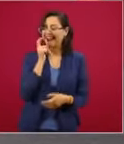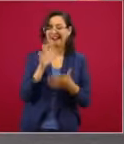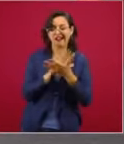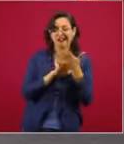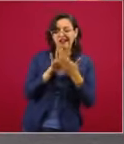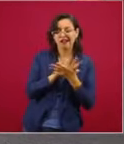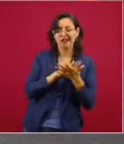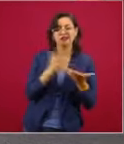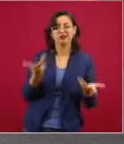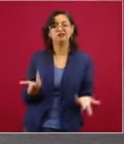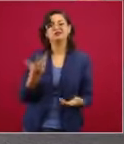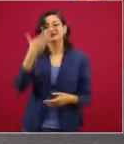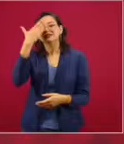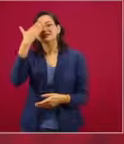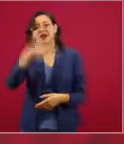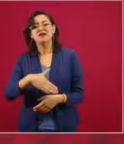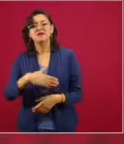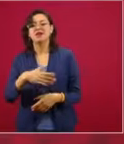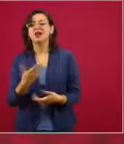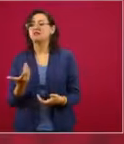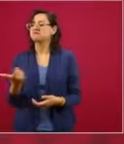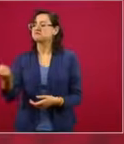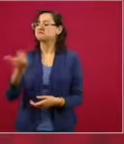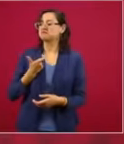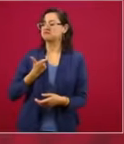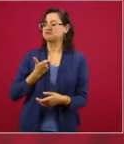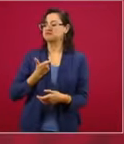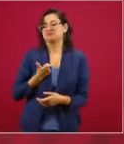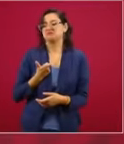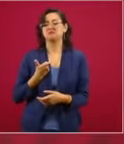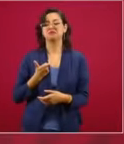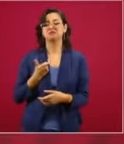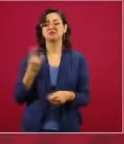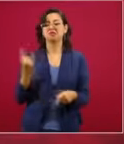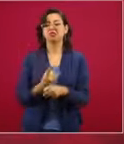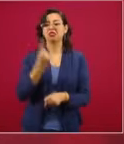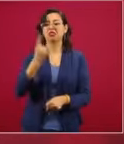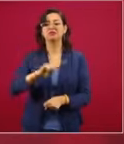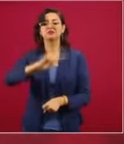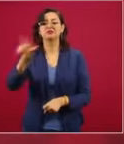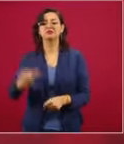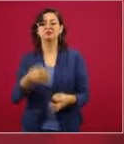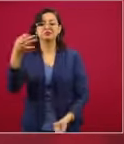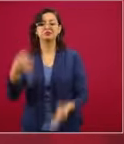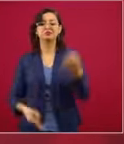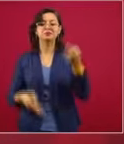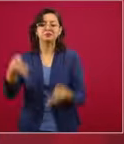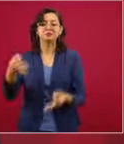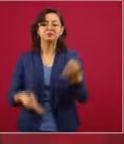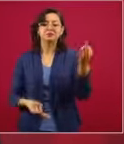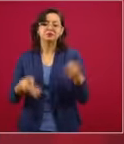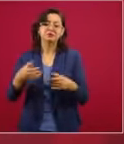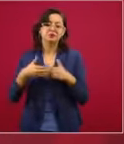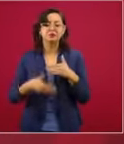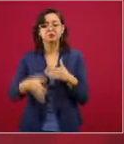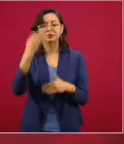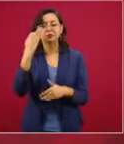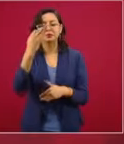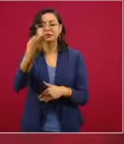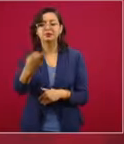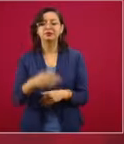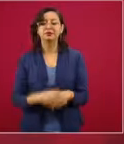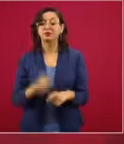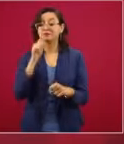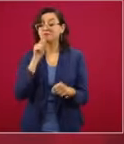recibían un contrato y ya sabían que no iban a cumplir y se iban al pleito. está como los que no querían pagar